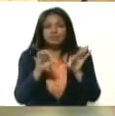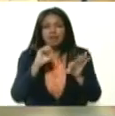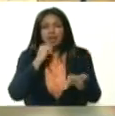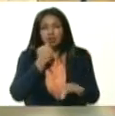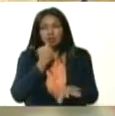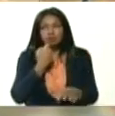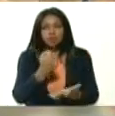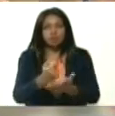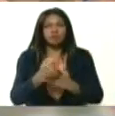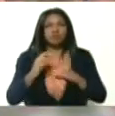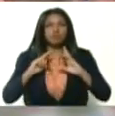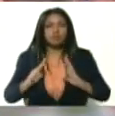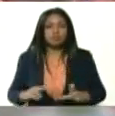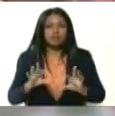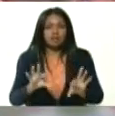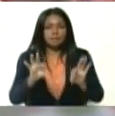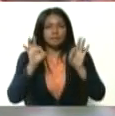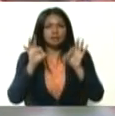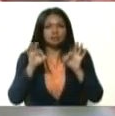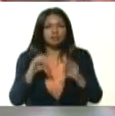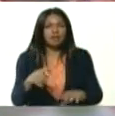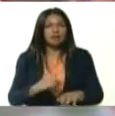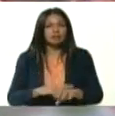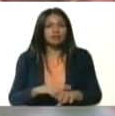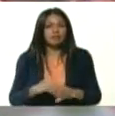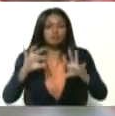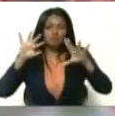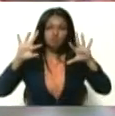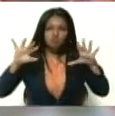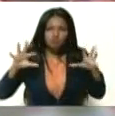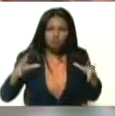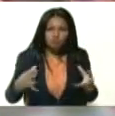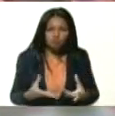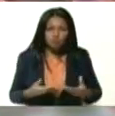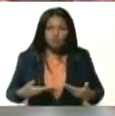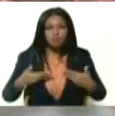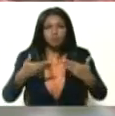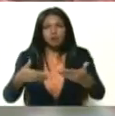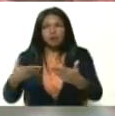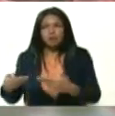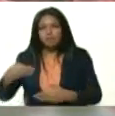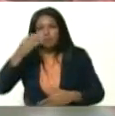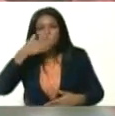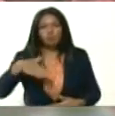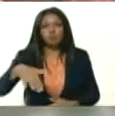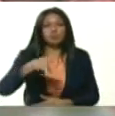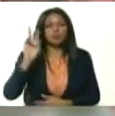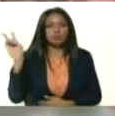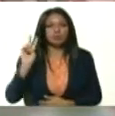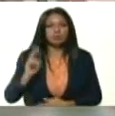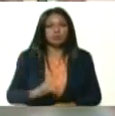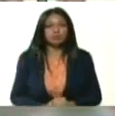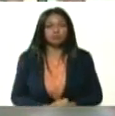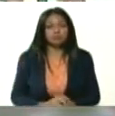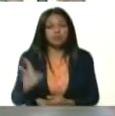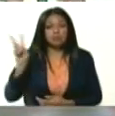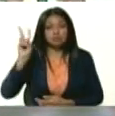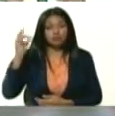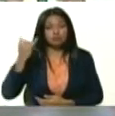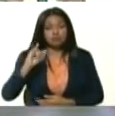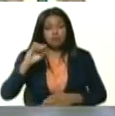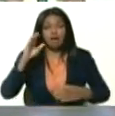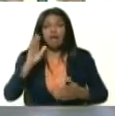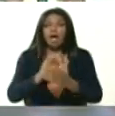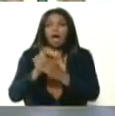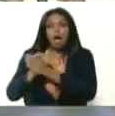humanitaria especial en tiempos de pandemia que le mandan al pueblo de Venezuela. Venezuela sí tiene amigos en